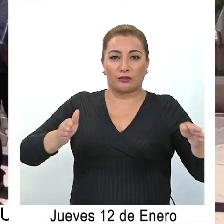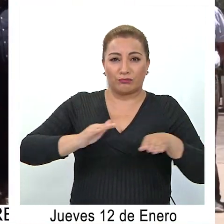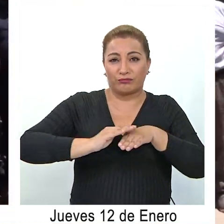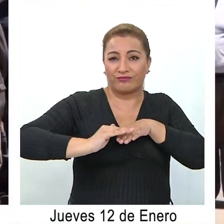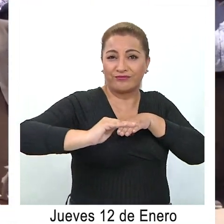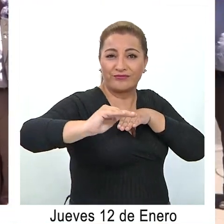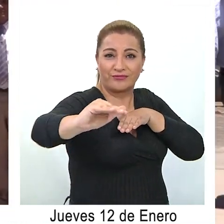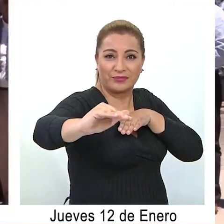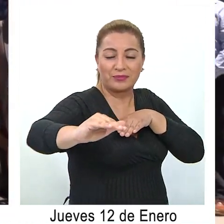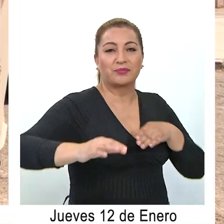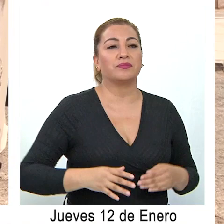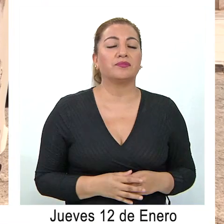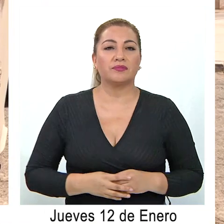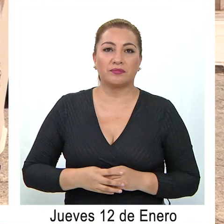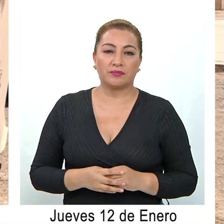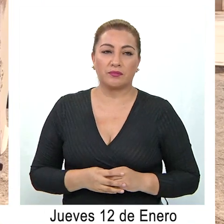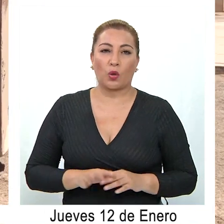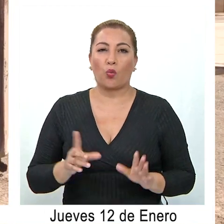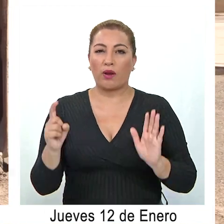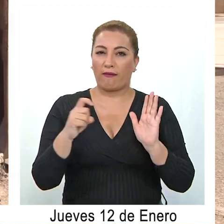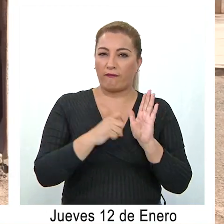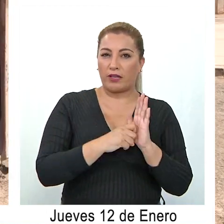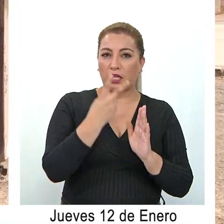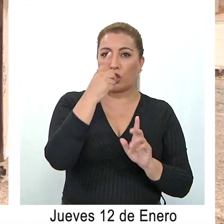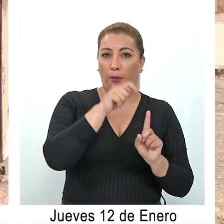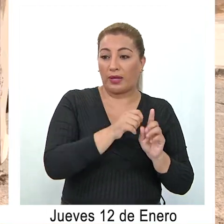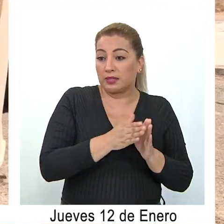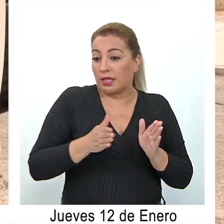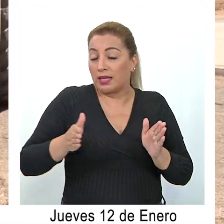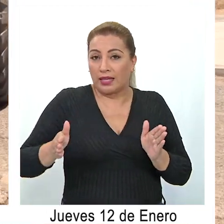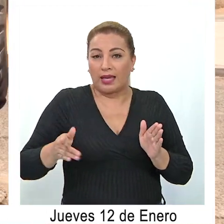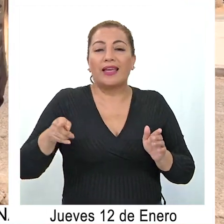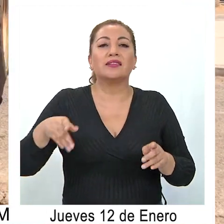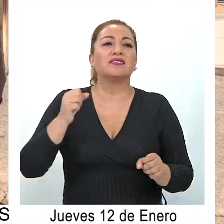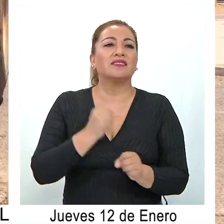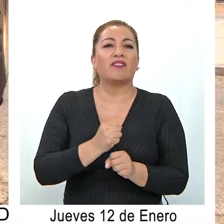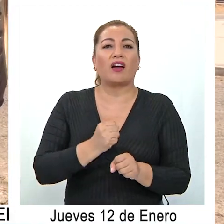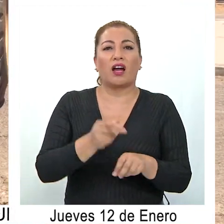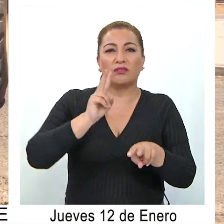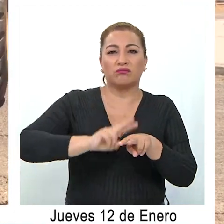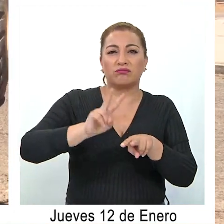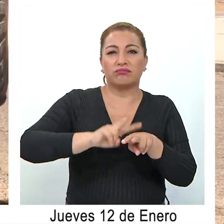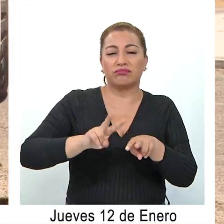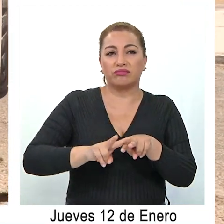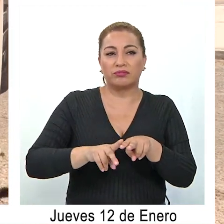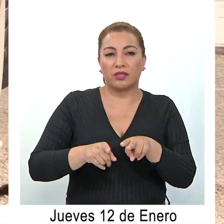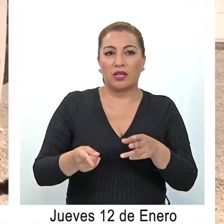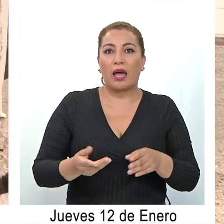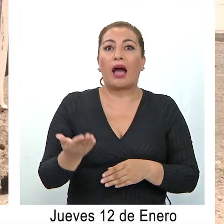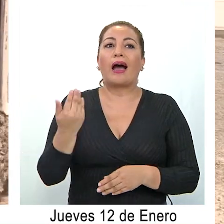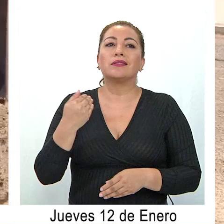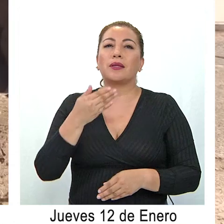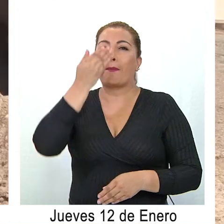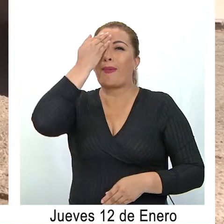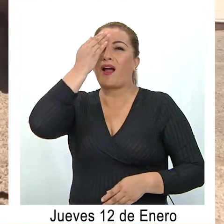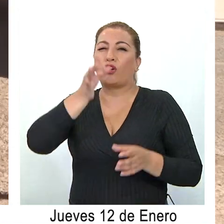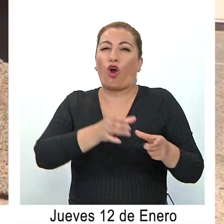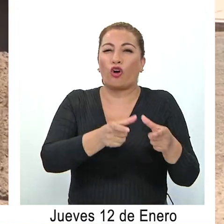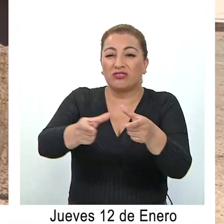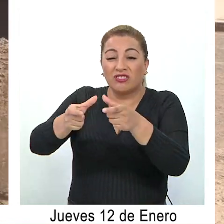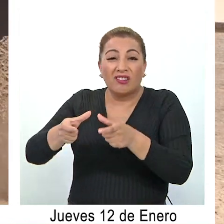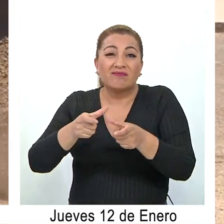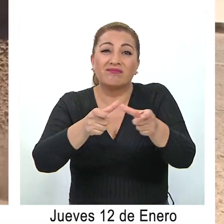calzada. Dentro de un periodo de dos meses, se trabajará en este tramo que no se encontraba en buenas condiciones